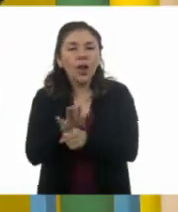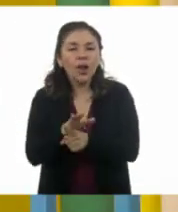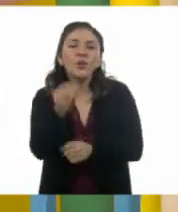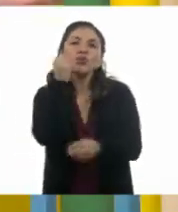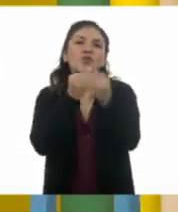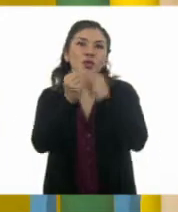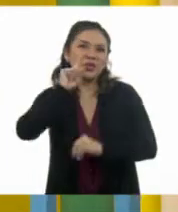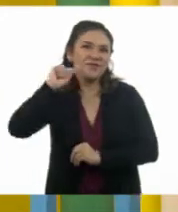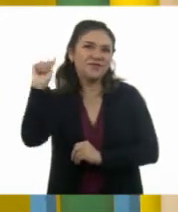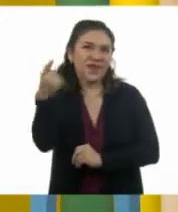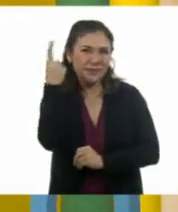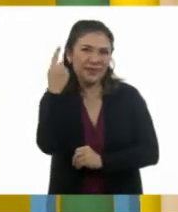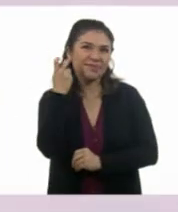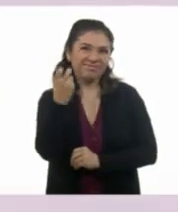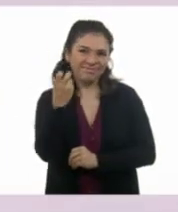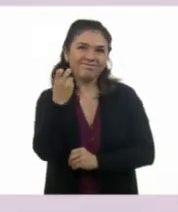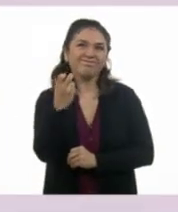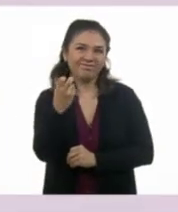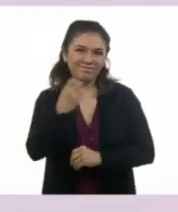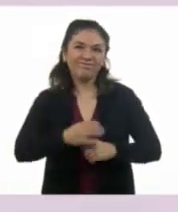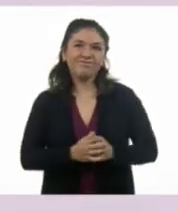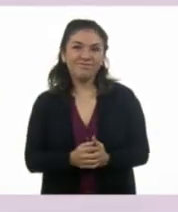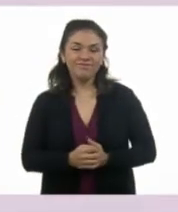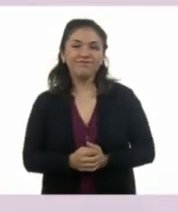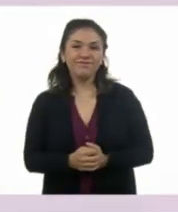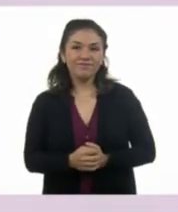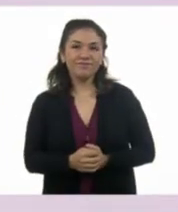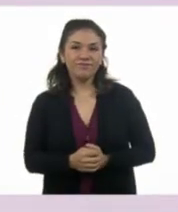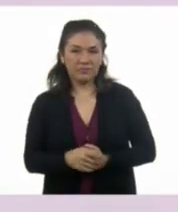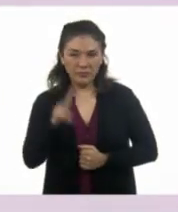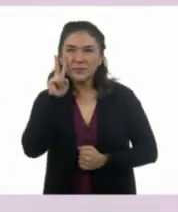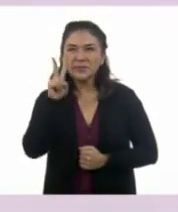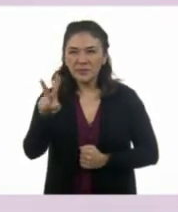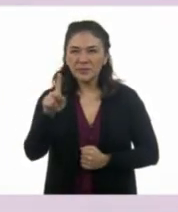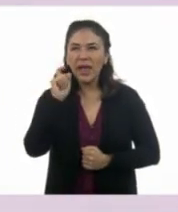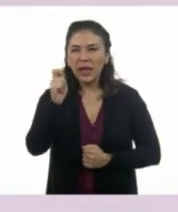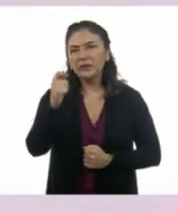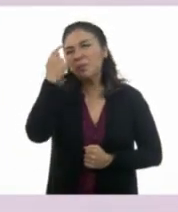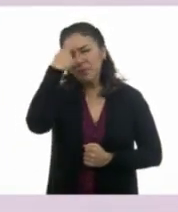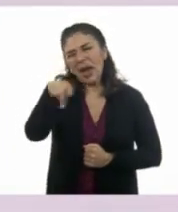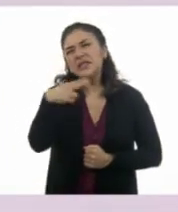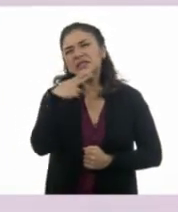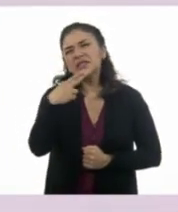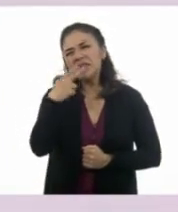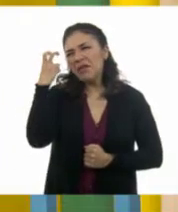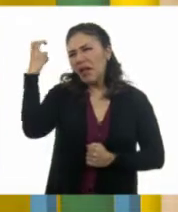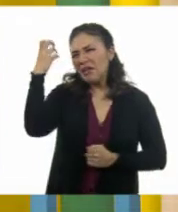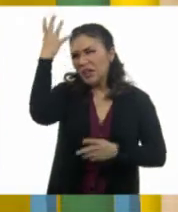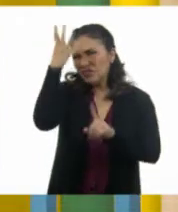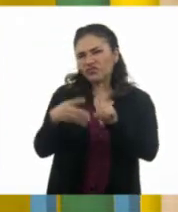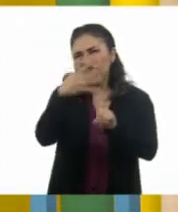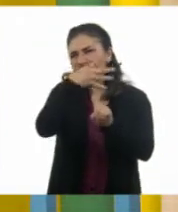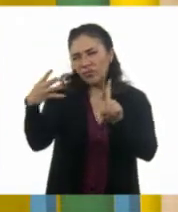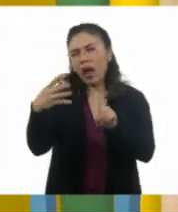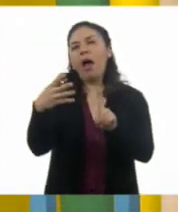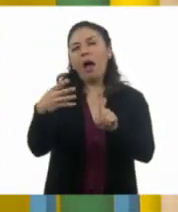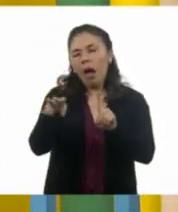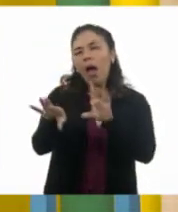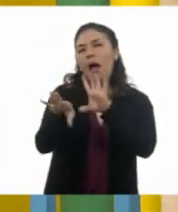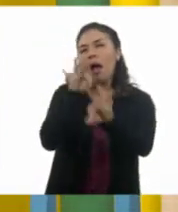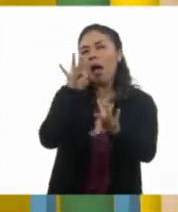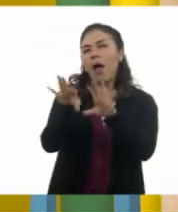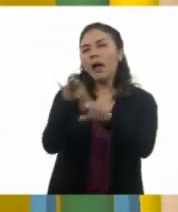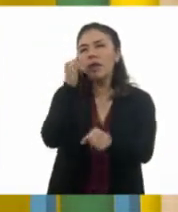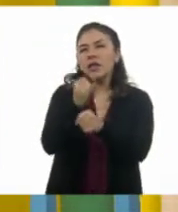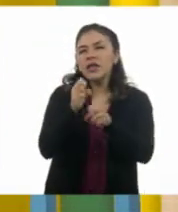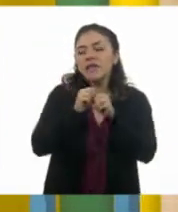comida favorita. Mi comida favorita. ¿Notas entonces para qué nos sirve la encuesta? Exactamente. Ya tenemos datos